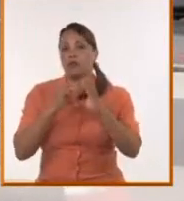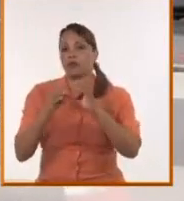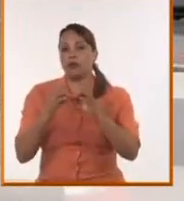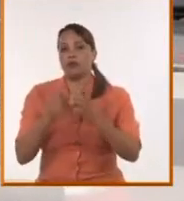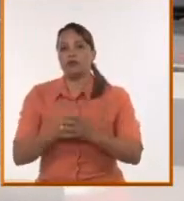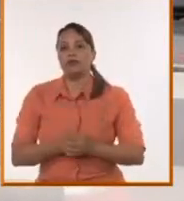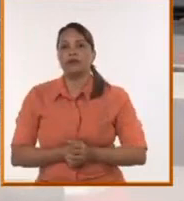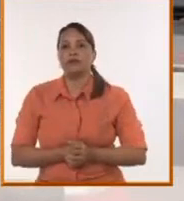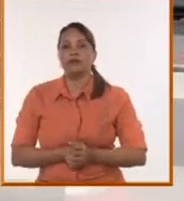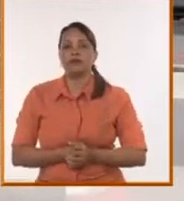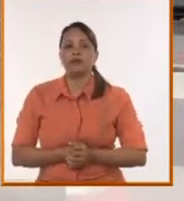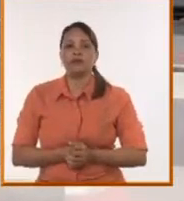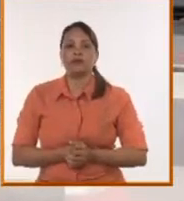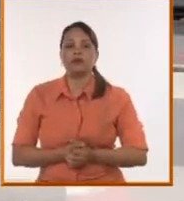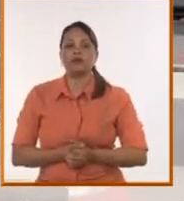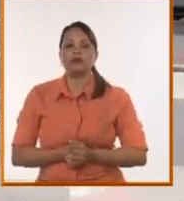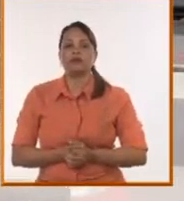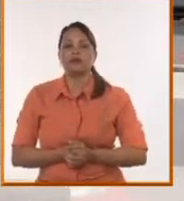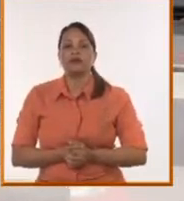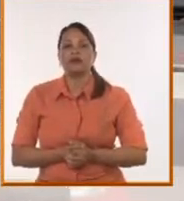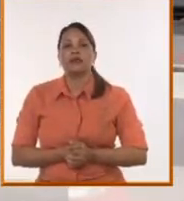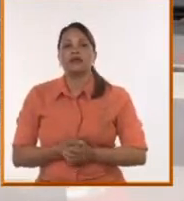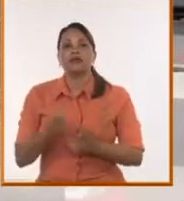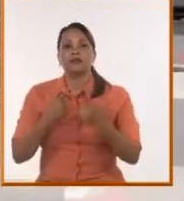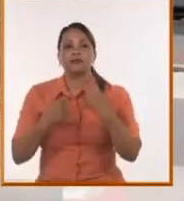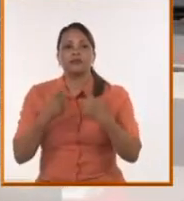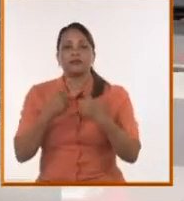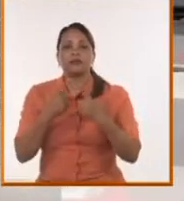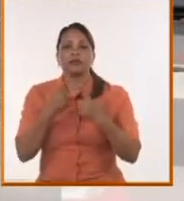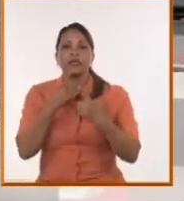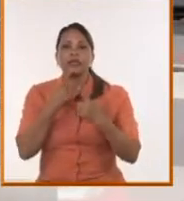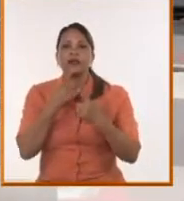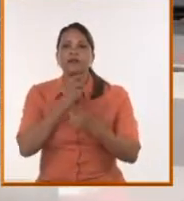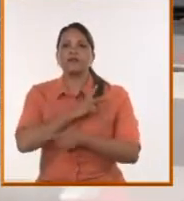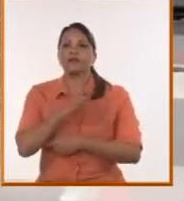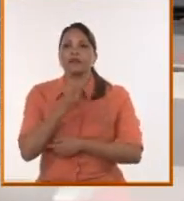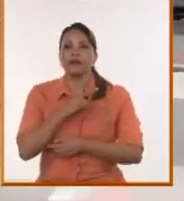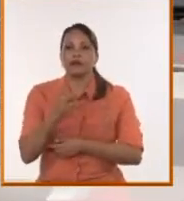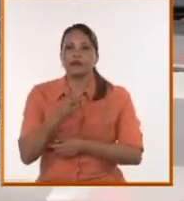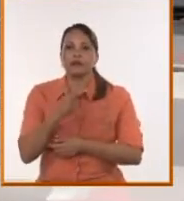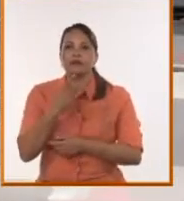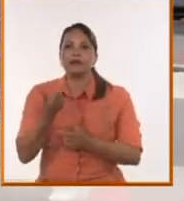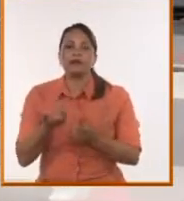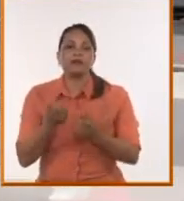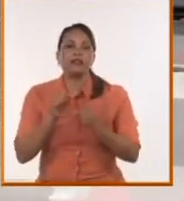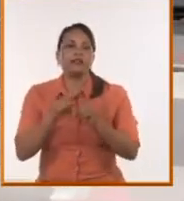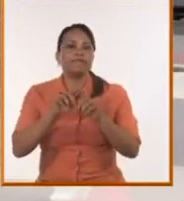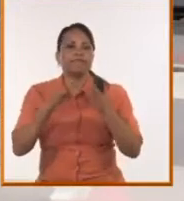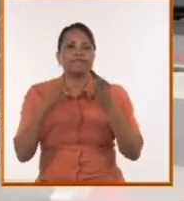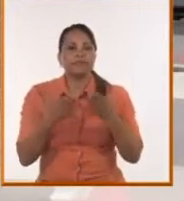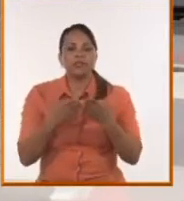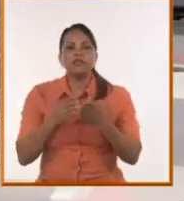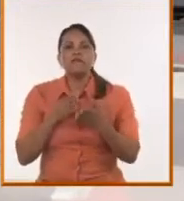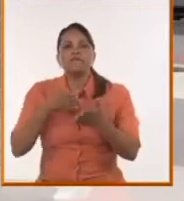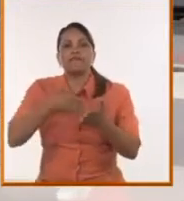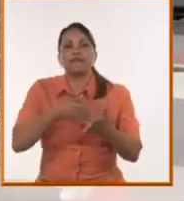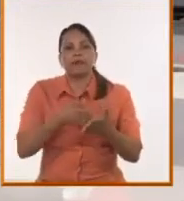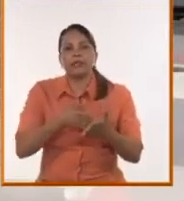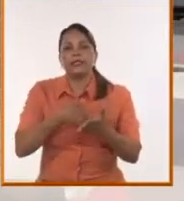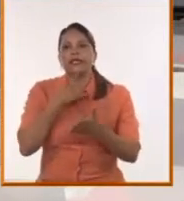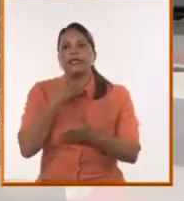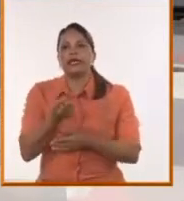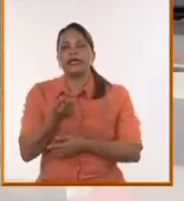como que el escenario comunicacional es el que va haciendo el trabajo de la vanguardia, de ablandamiento para después poder imponer el ejercicio